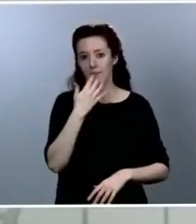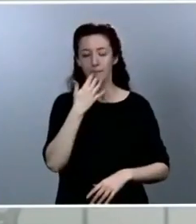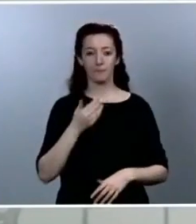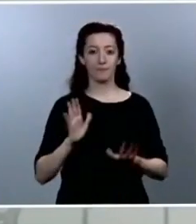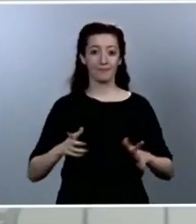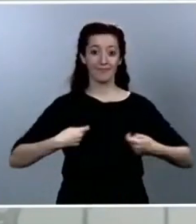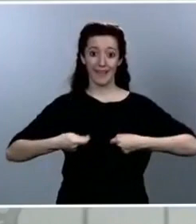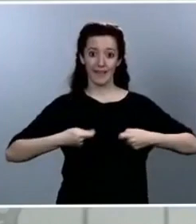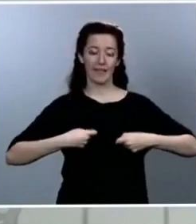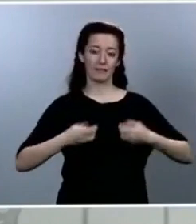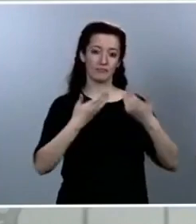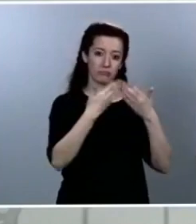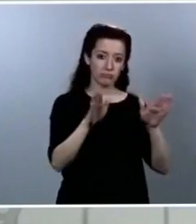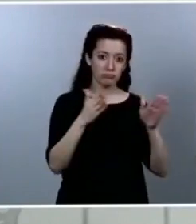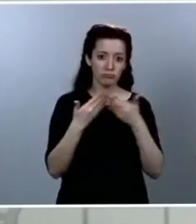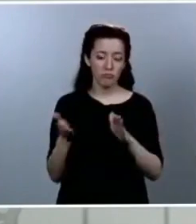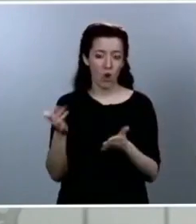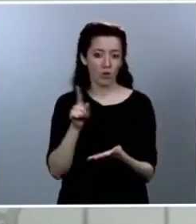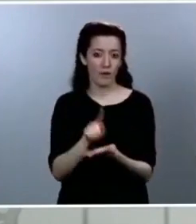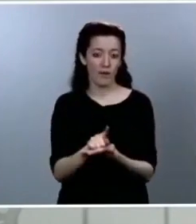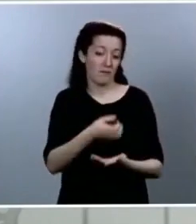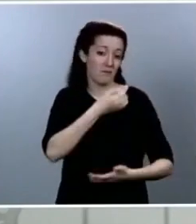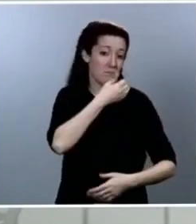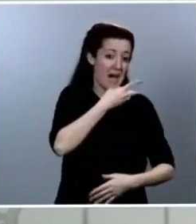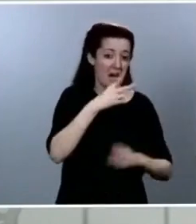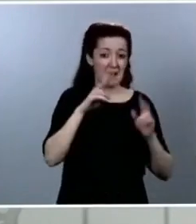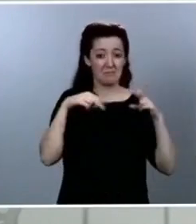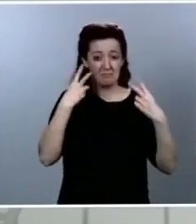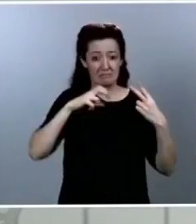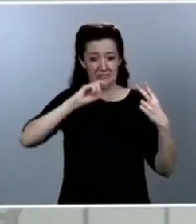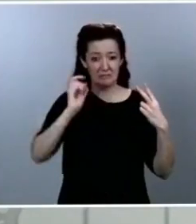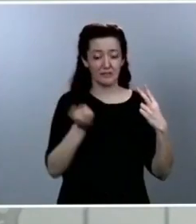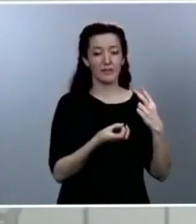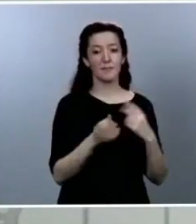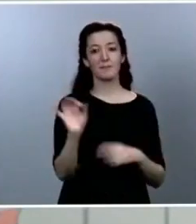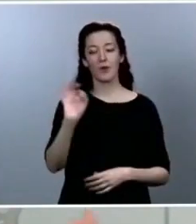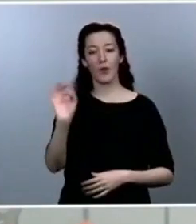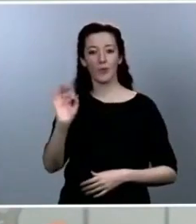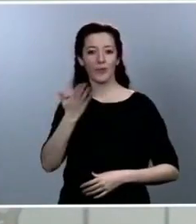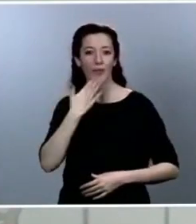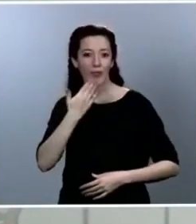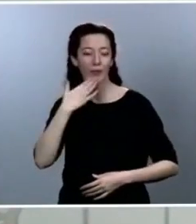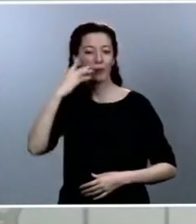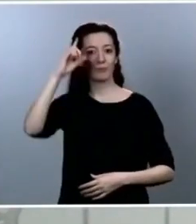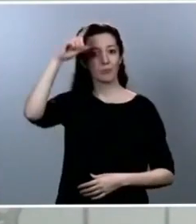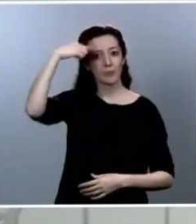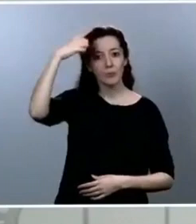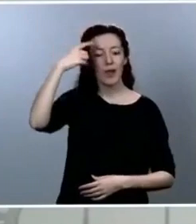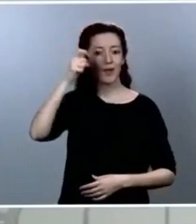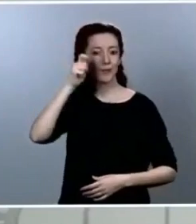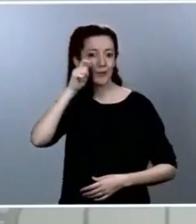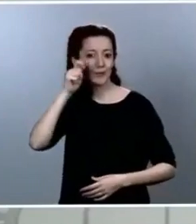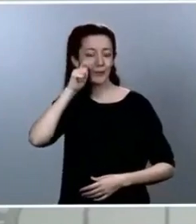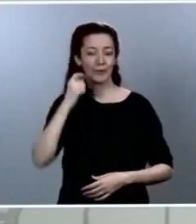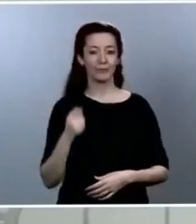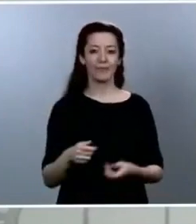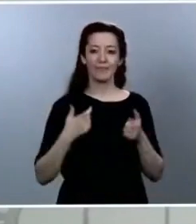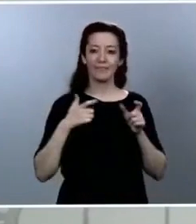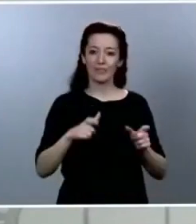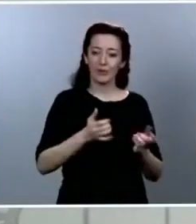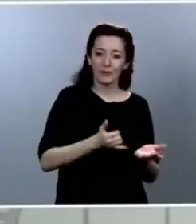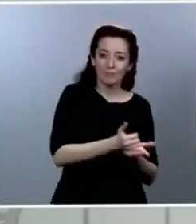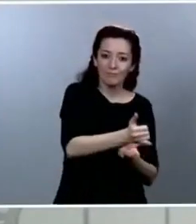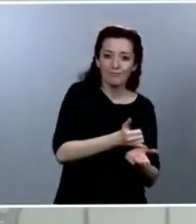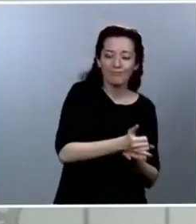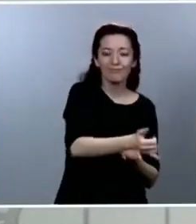como a la restauración, tanto en las actividades de ocio, de turismo, de cultura, tanto en el sector agrario como en el sector turístico o cualquier